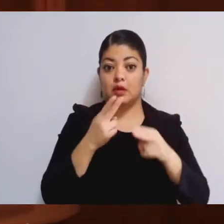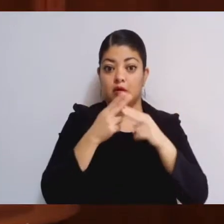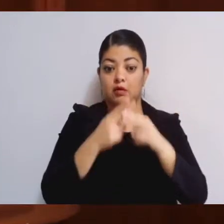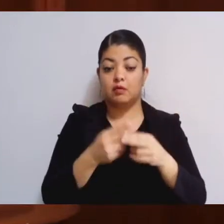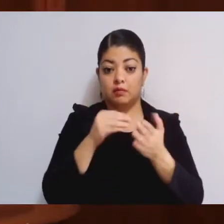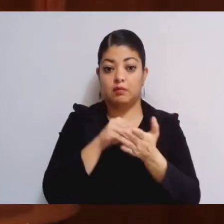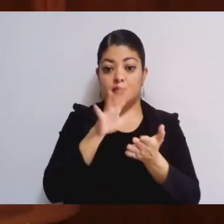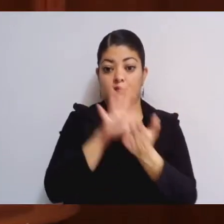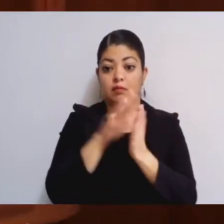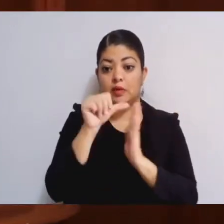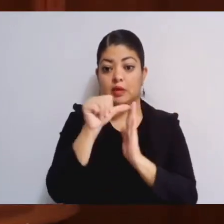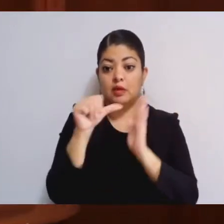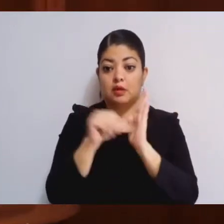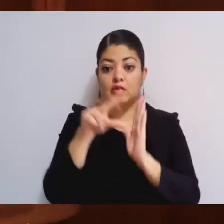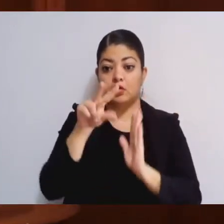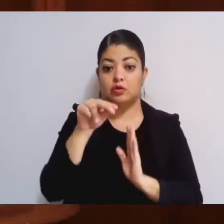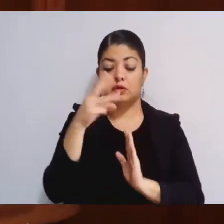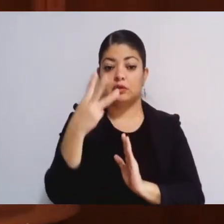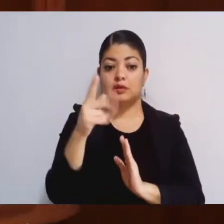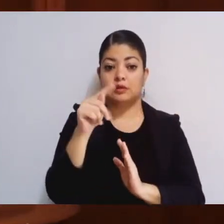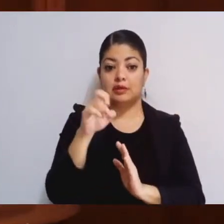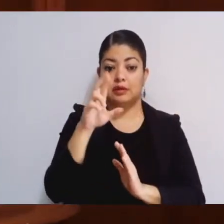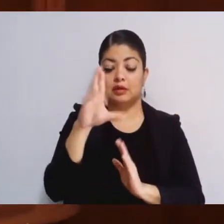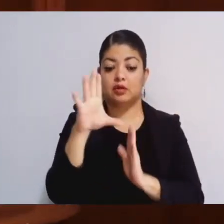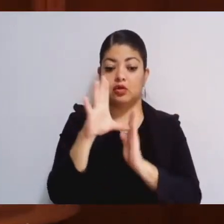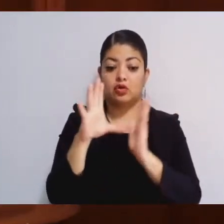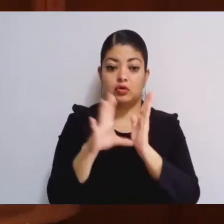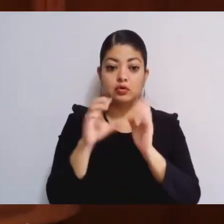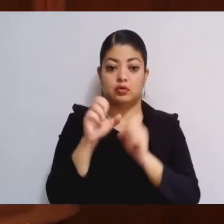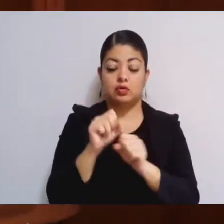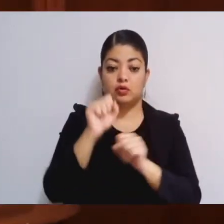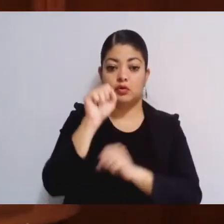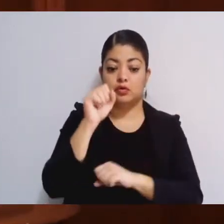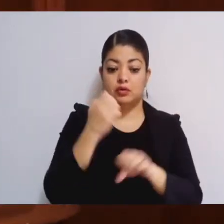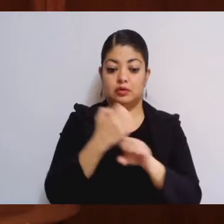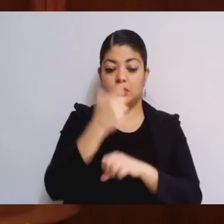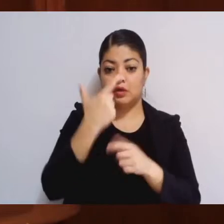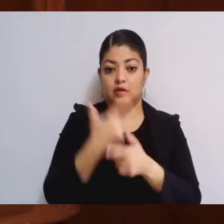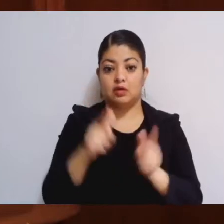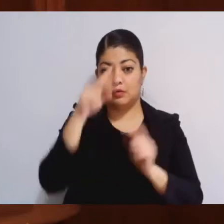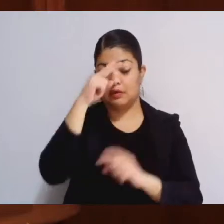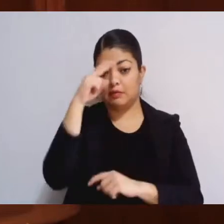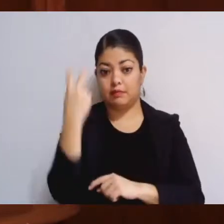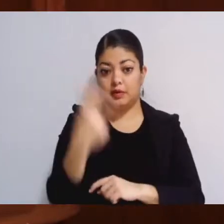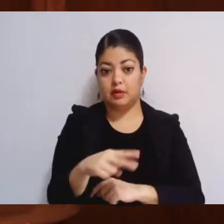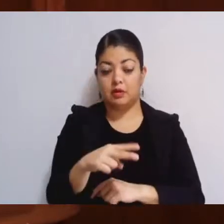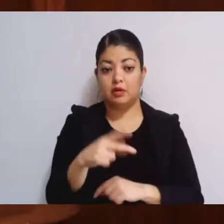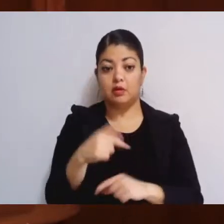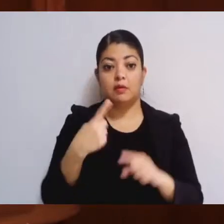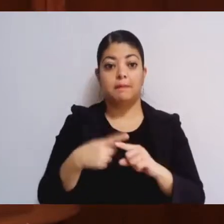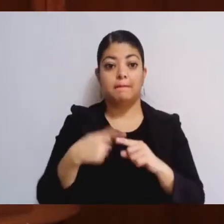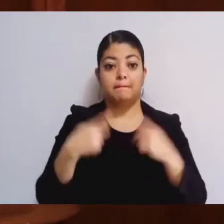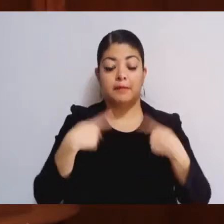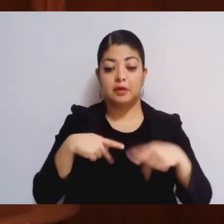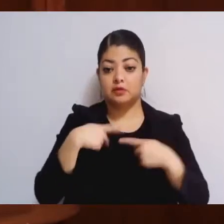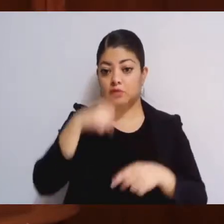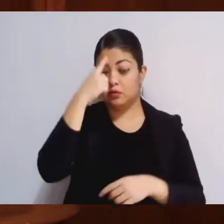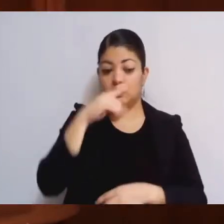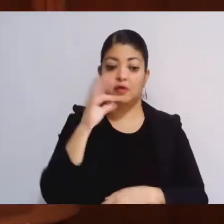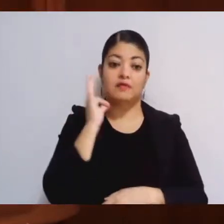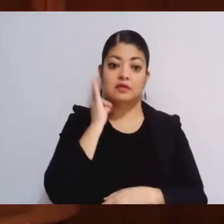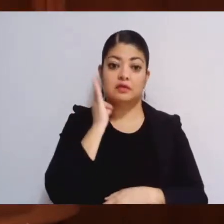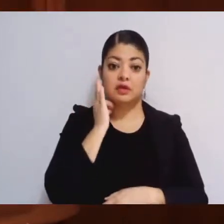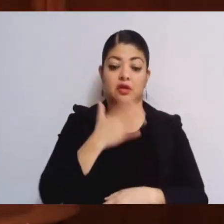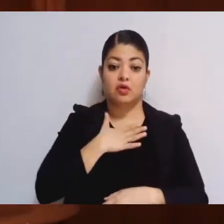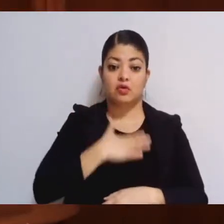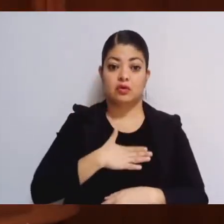artículo 83-3 de la Constitución Política del Estado Libre y Soberano de México, la persona titular de la Fiscalía General de Justicia